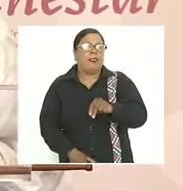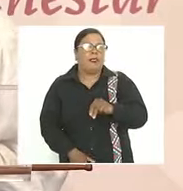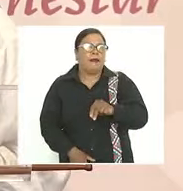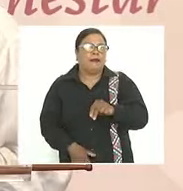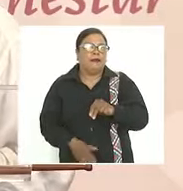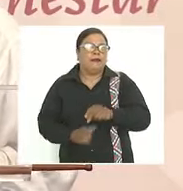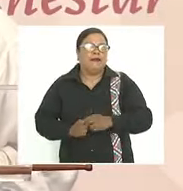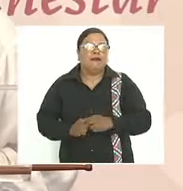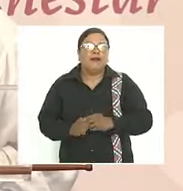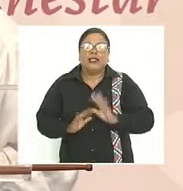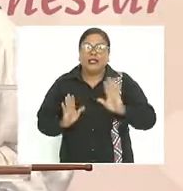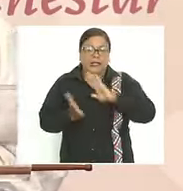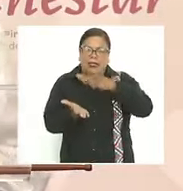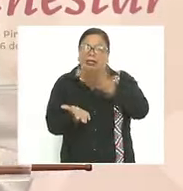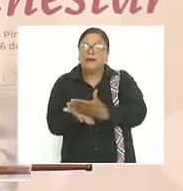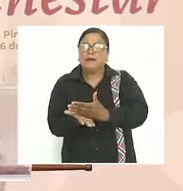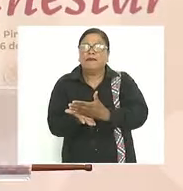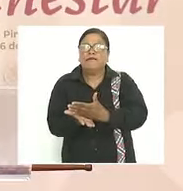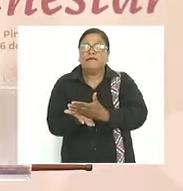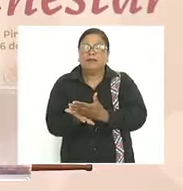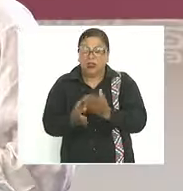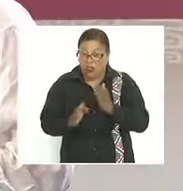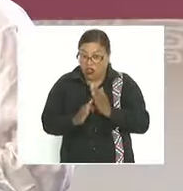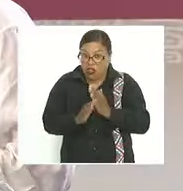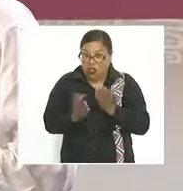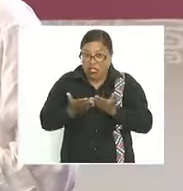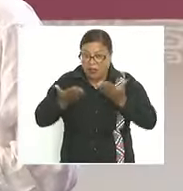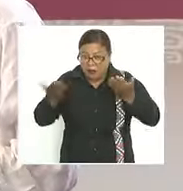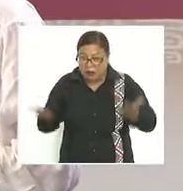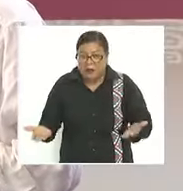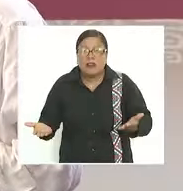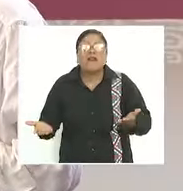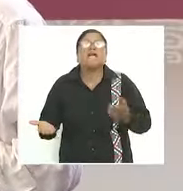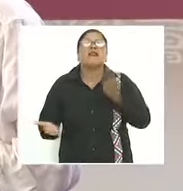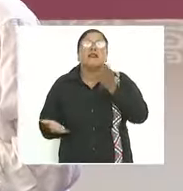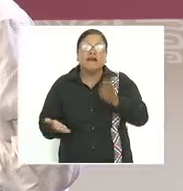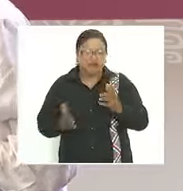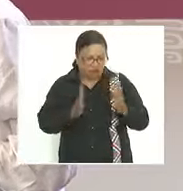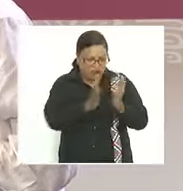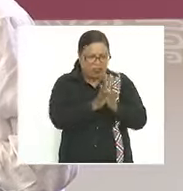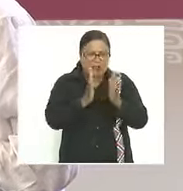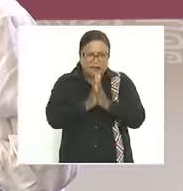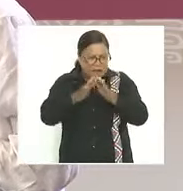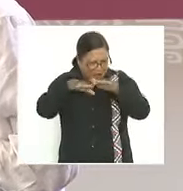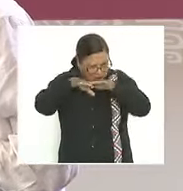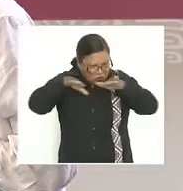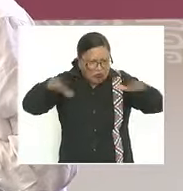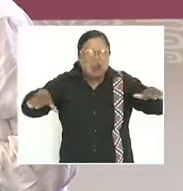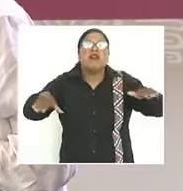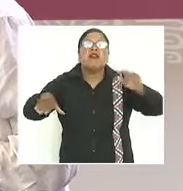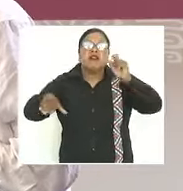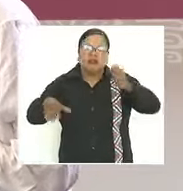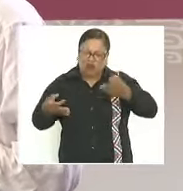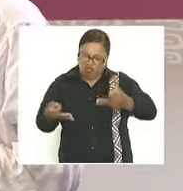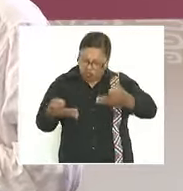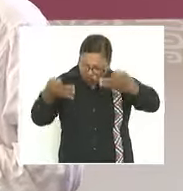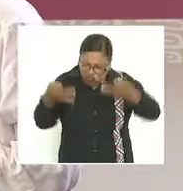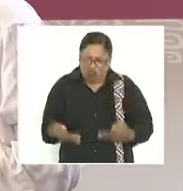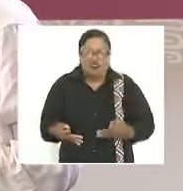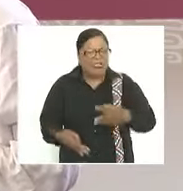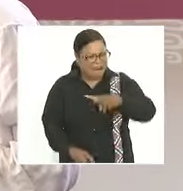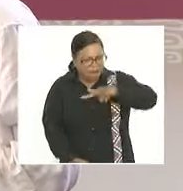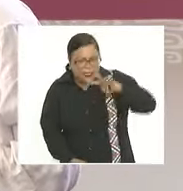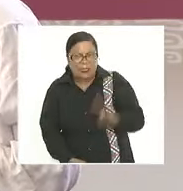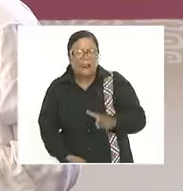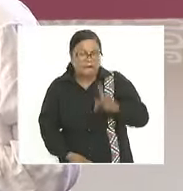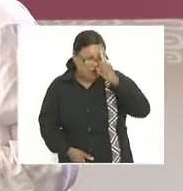democracia no ahora es democracia auténtica verdadera es